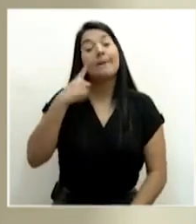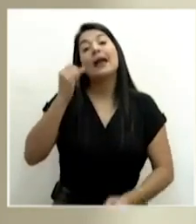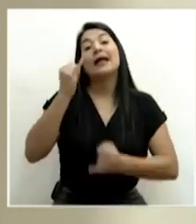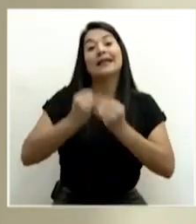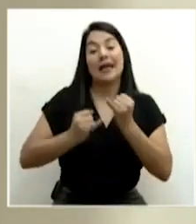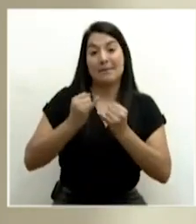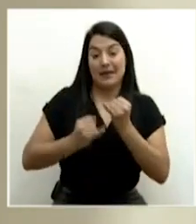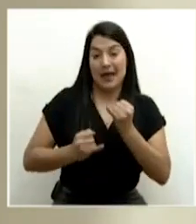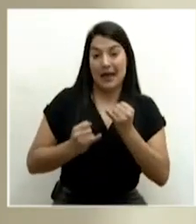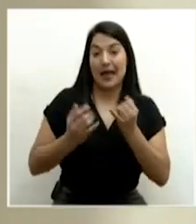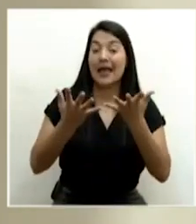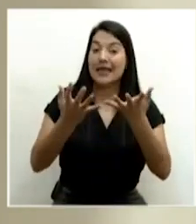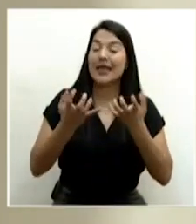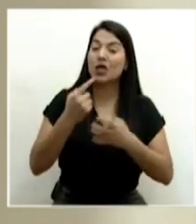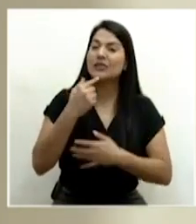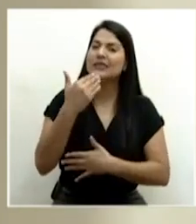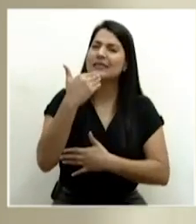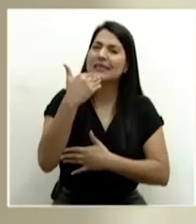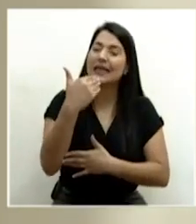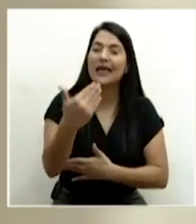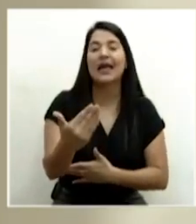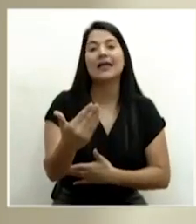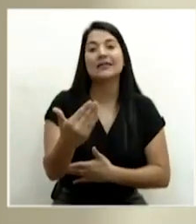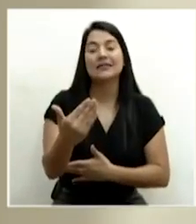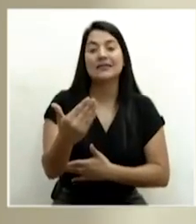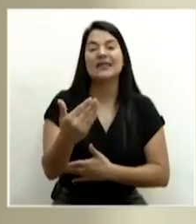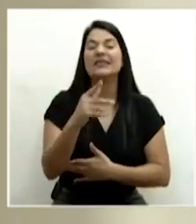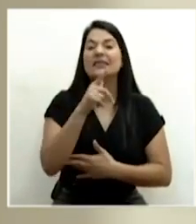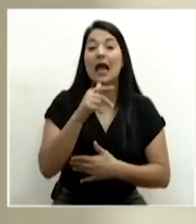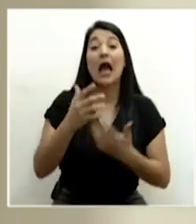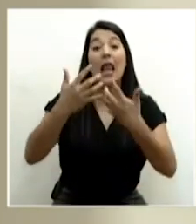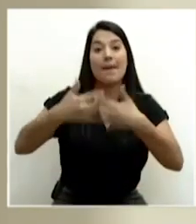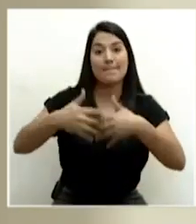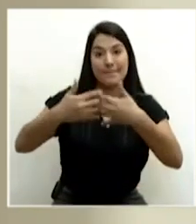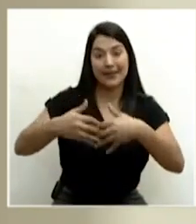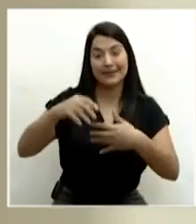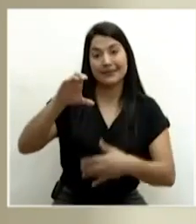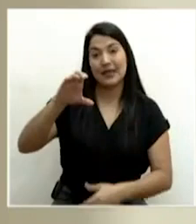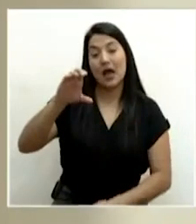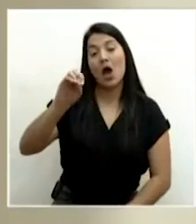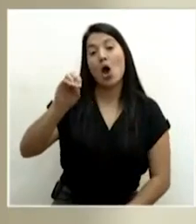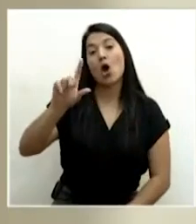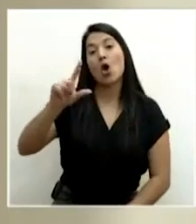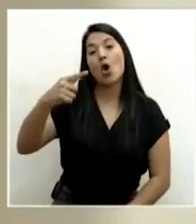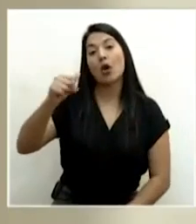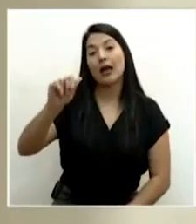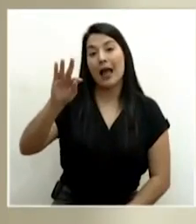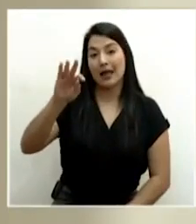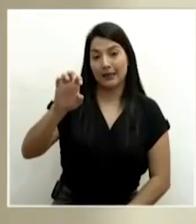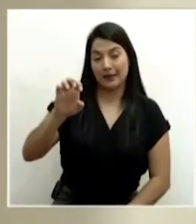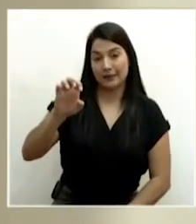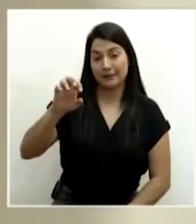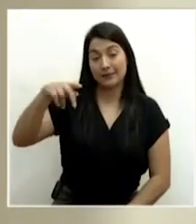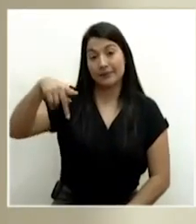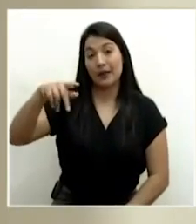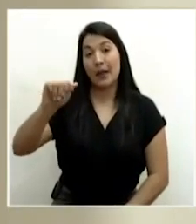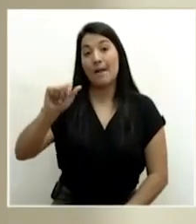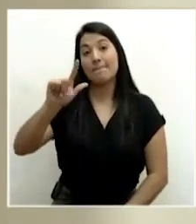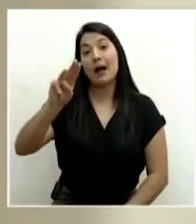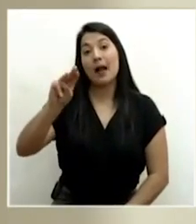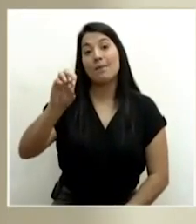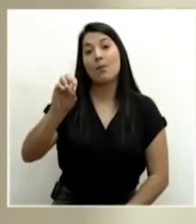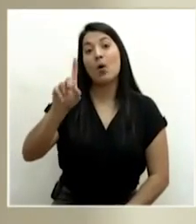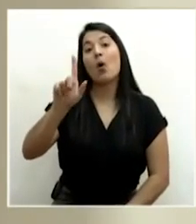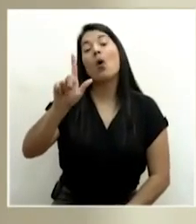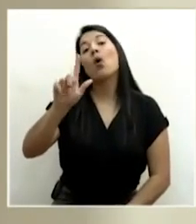haciendo un agradecimiento a la empresa Colgate Palmolive. Esta empresa hizo